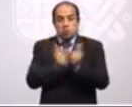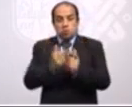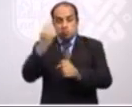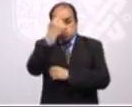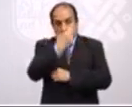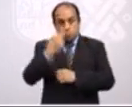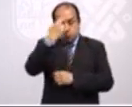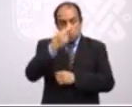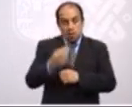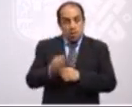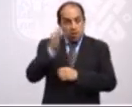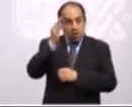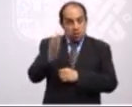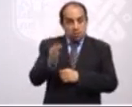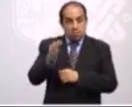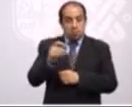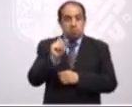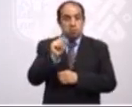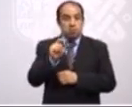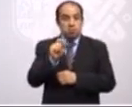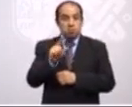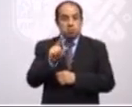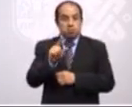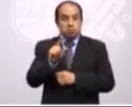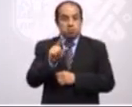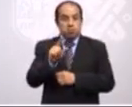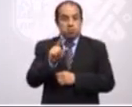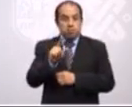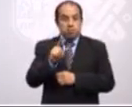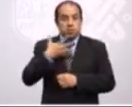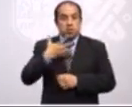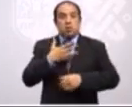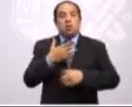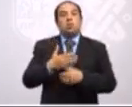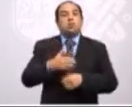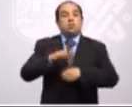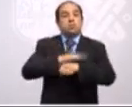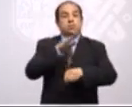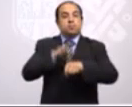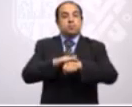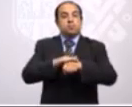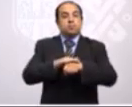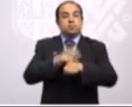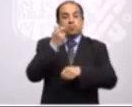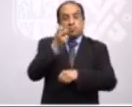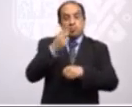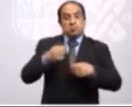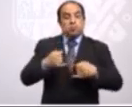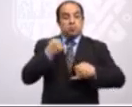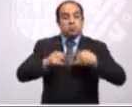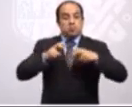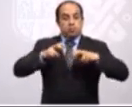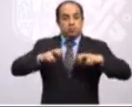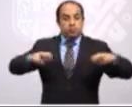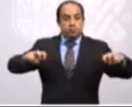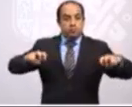aceptaron someterse a una calificación de este jurado que estaba